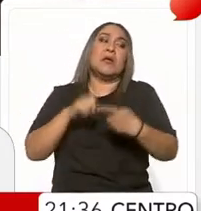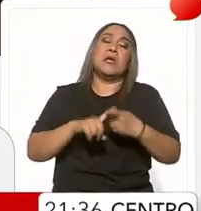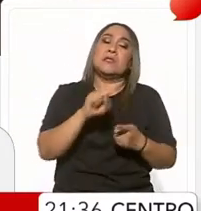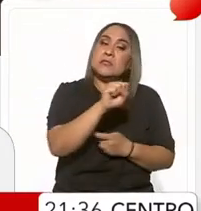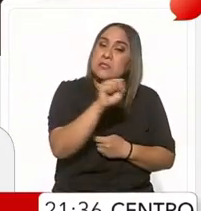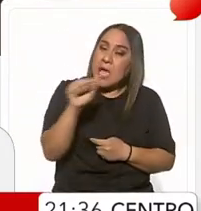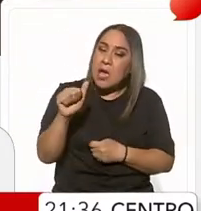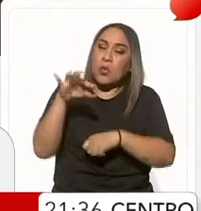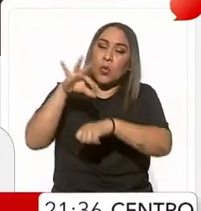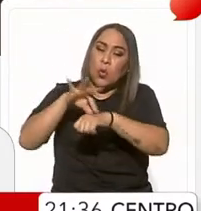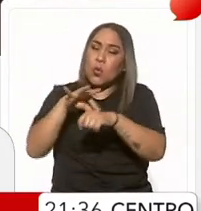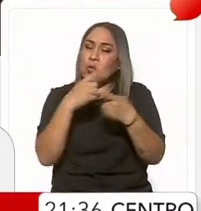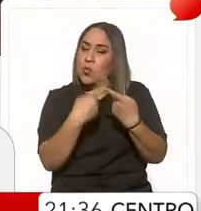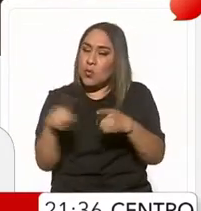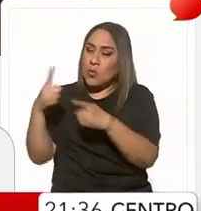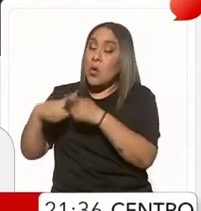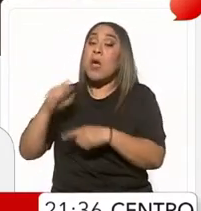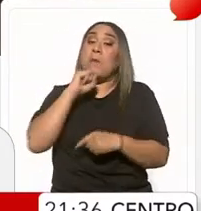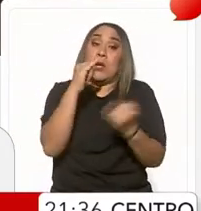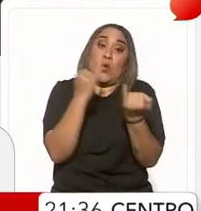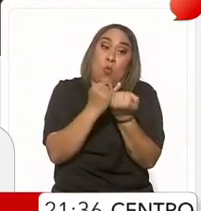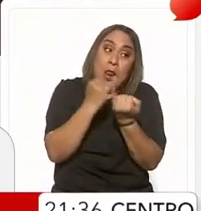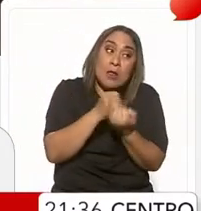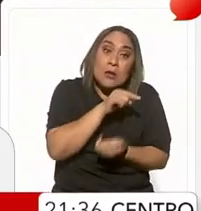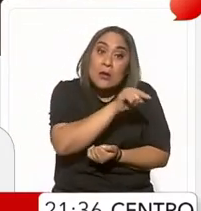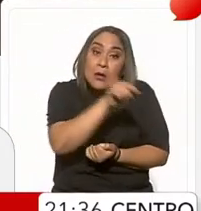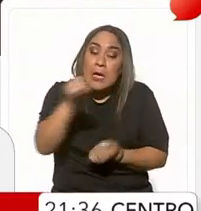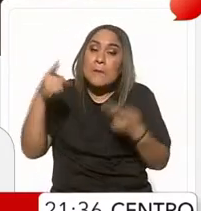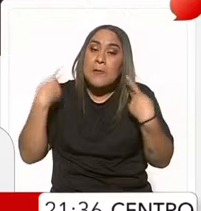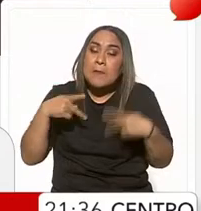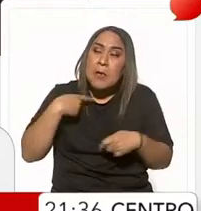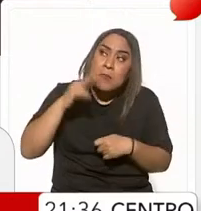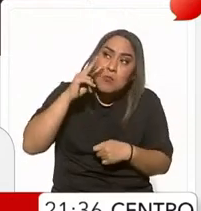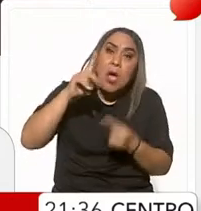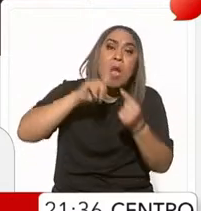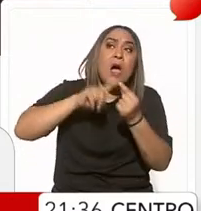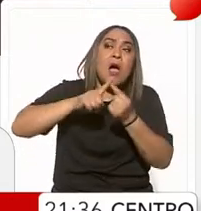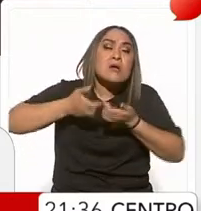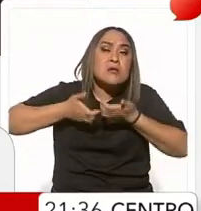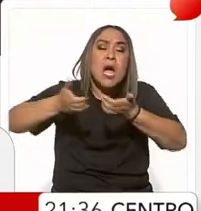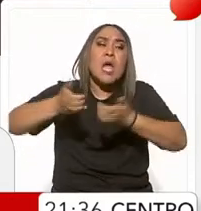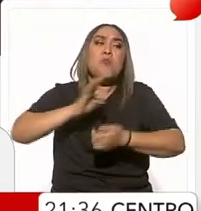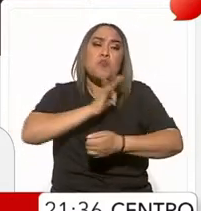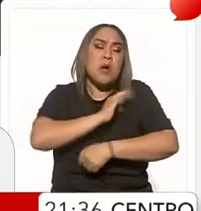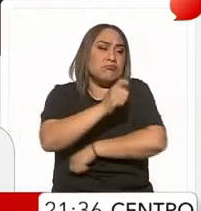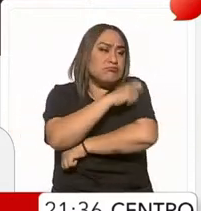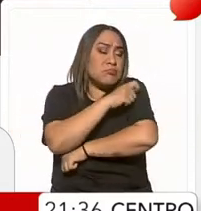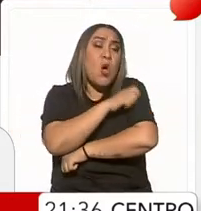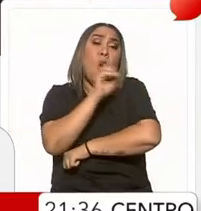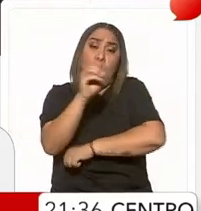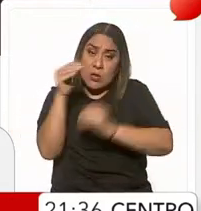para que la población esté atenta de espacios públicos, y nos dicen también que podrían tocar sus casas.